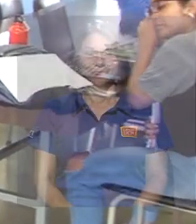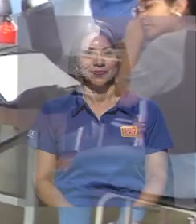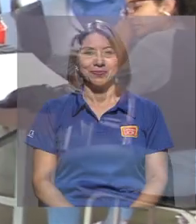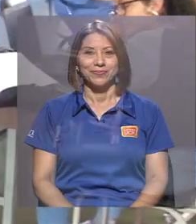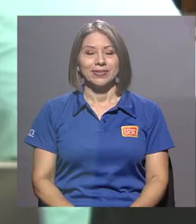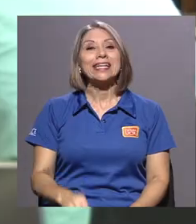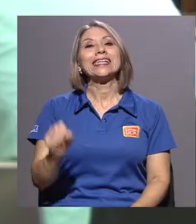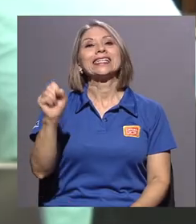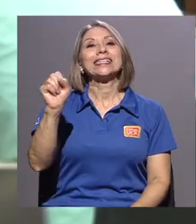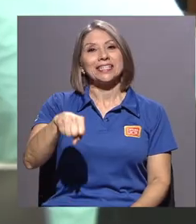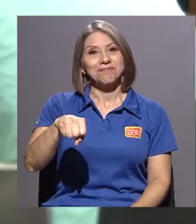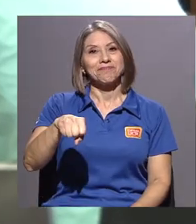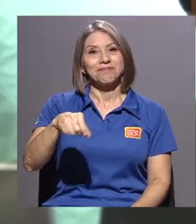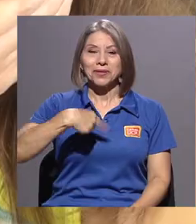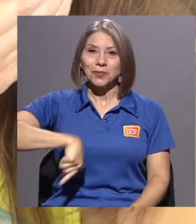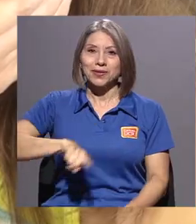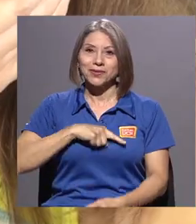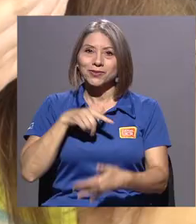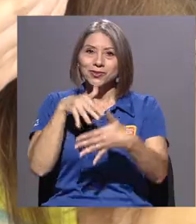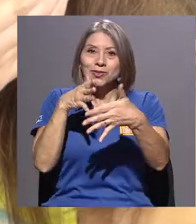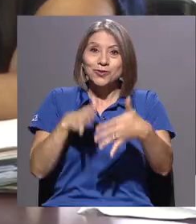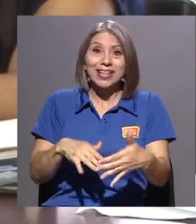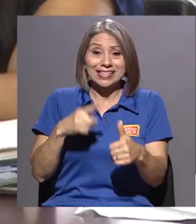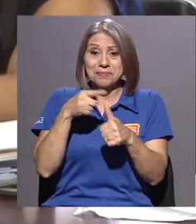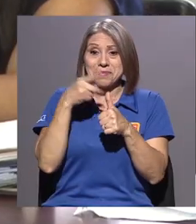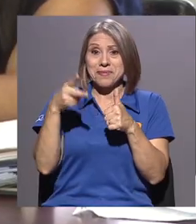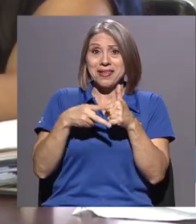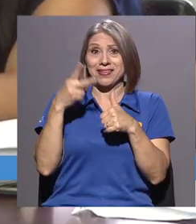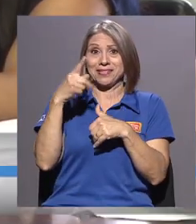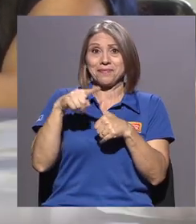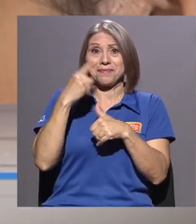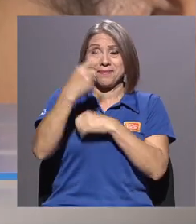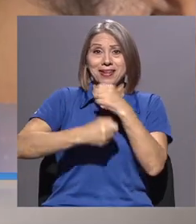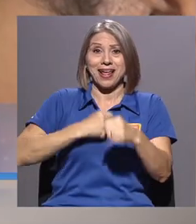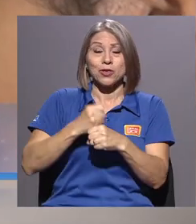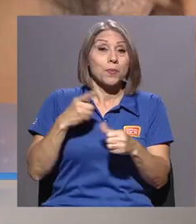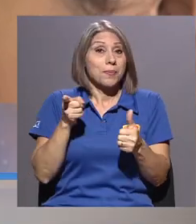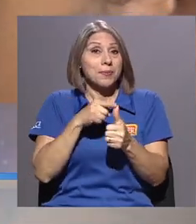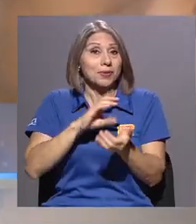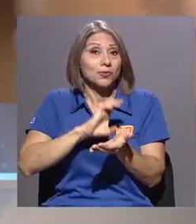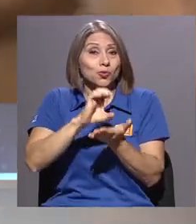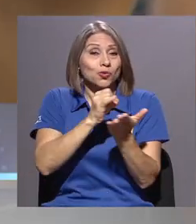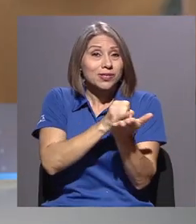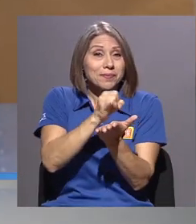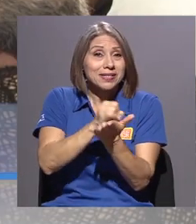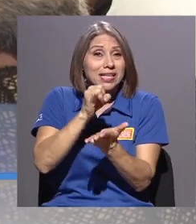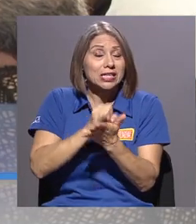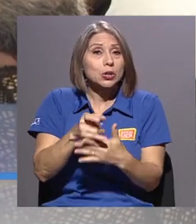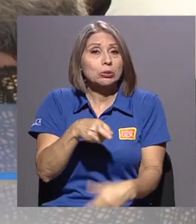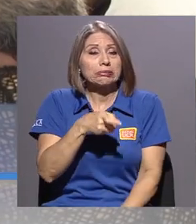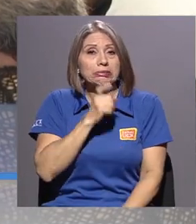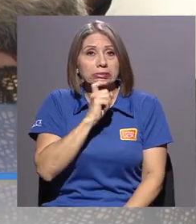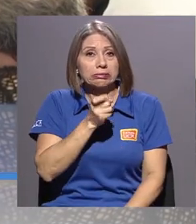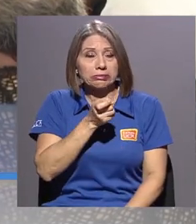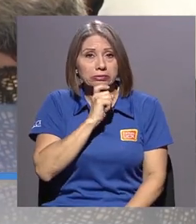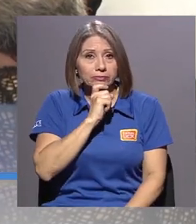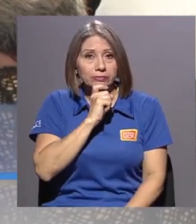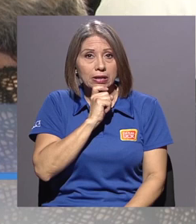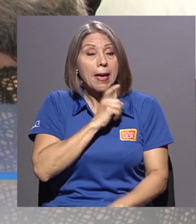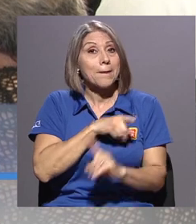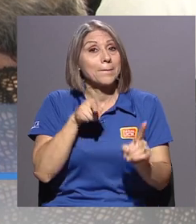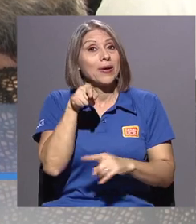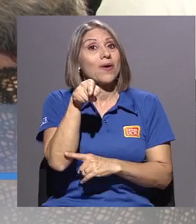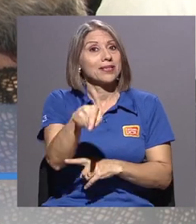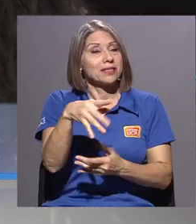Sí, cuando somos estudiantes de primer ingreso, los primeros cursos de investigación suelen costar un poco, pues es allí